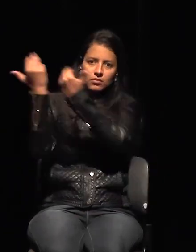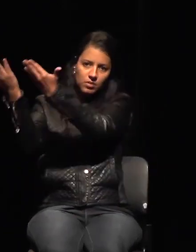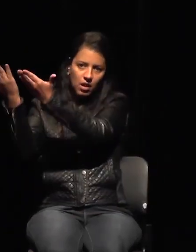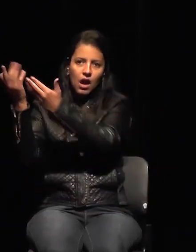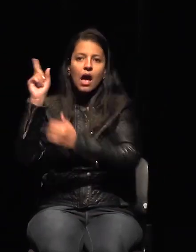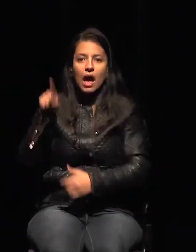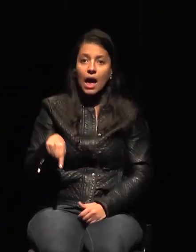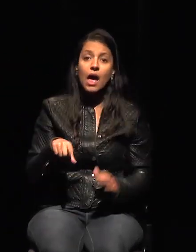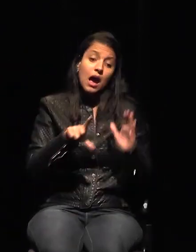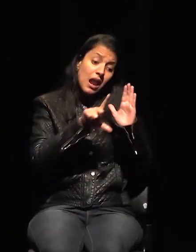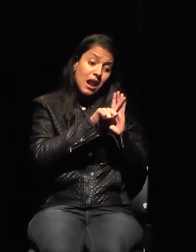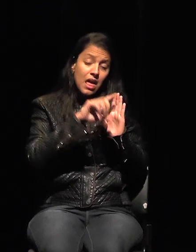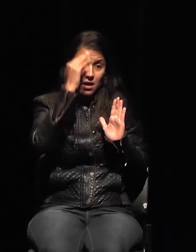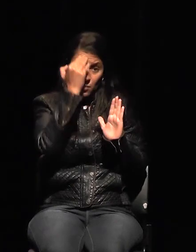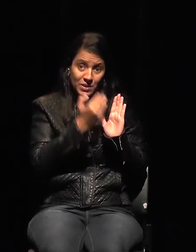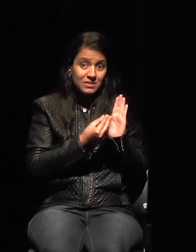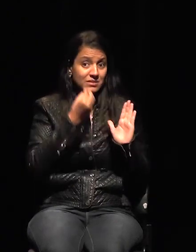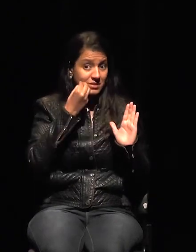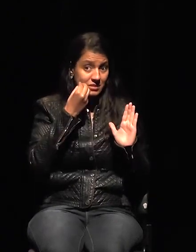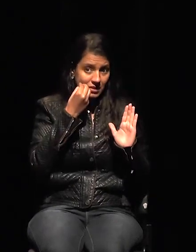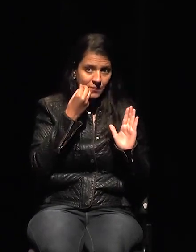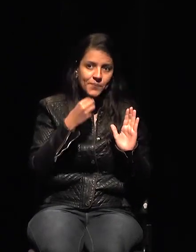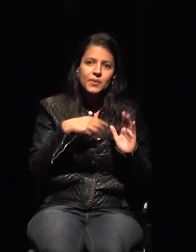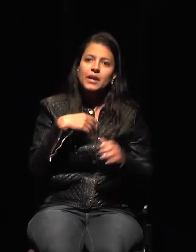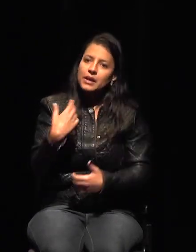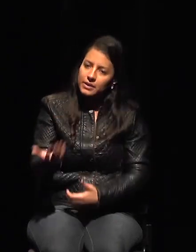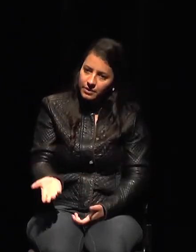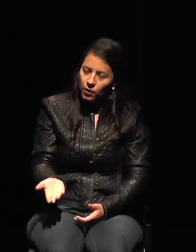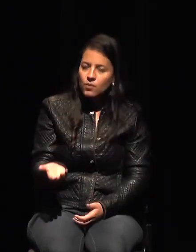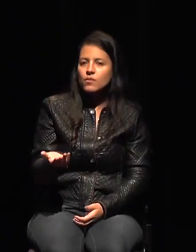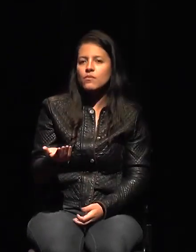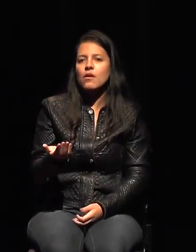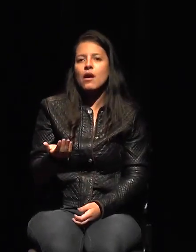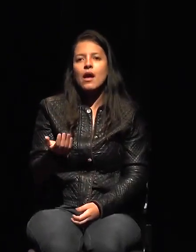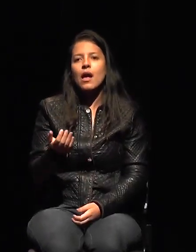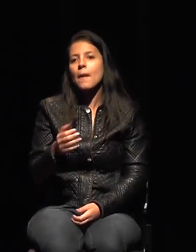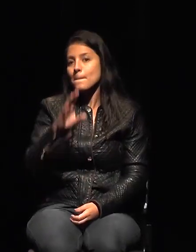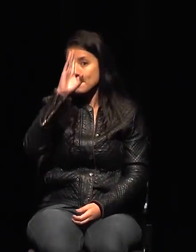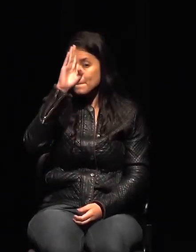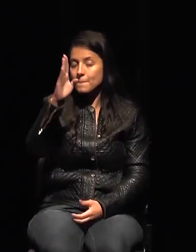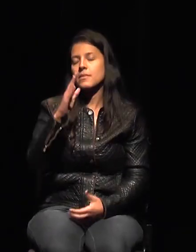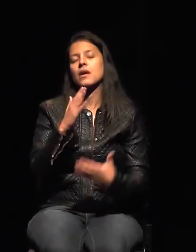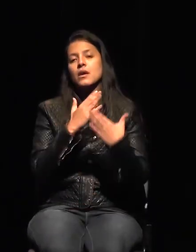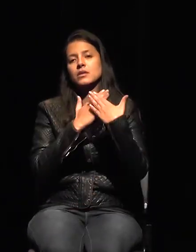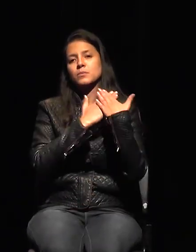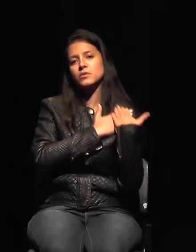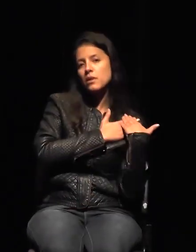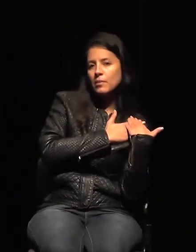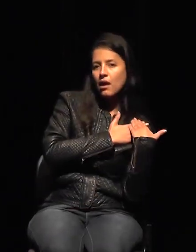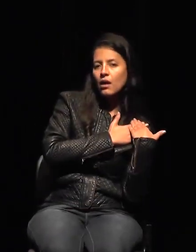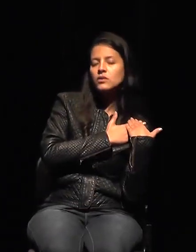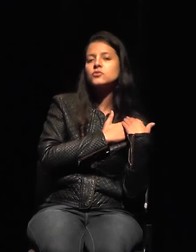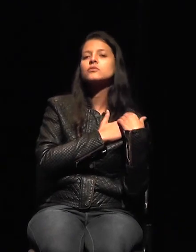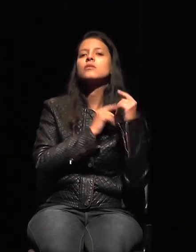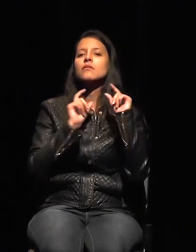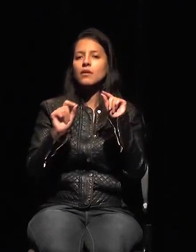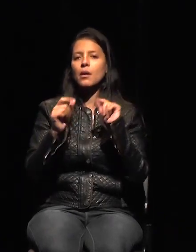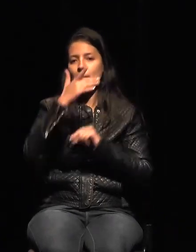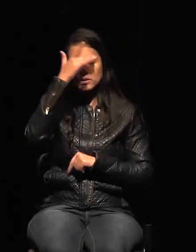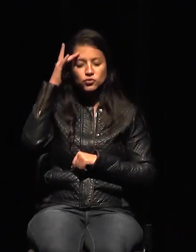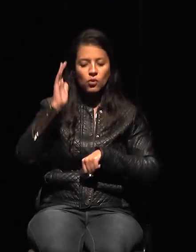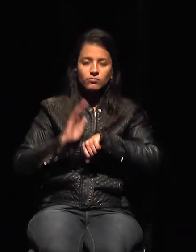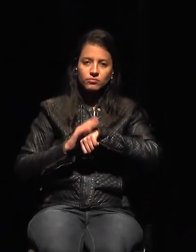De todas formas, la responsabilidad la tiene el que asume la operación firmando la